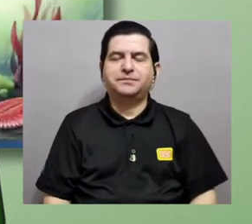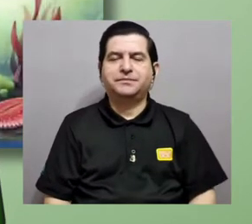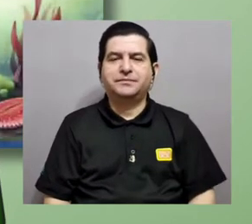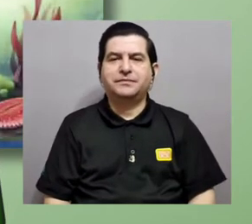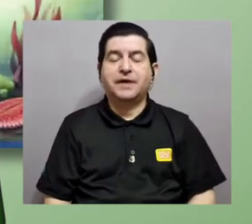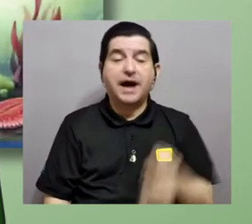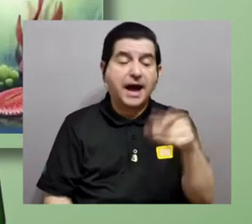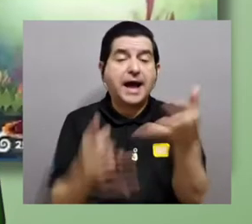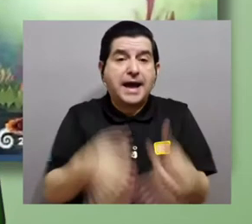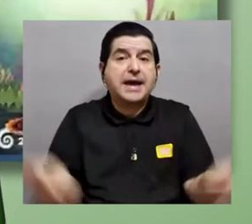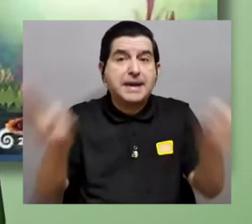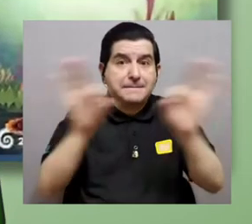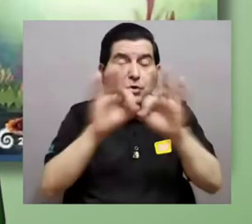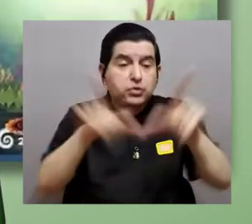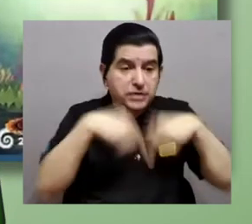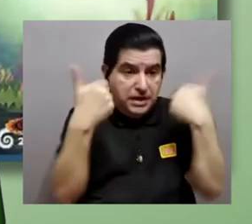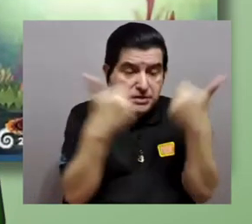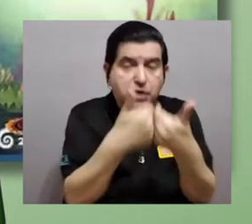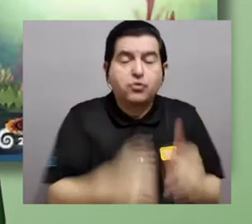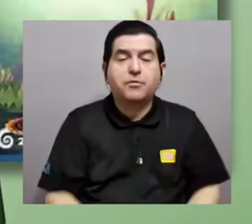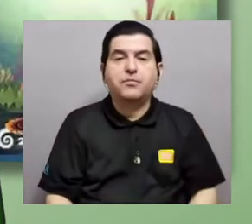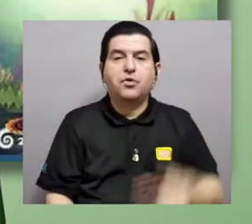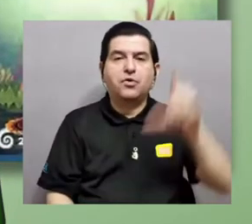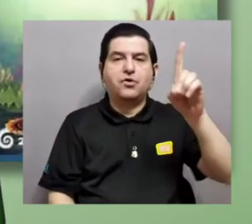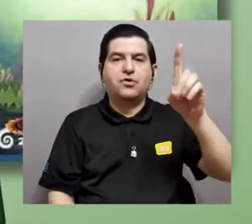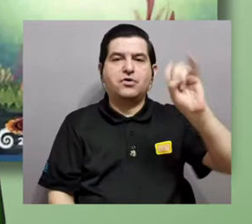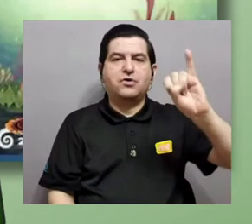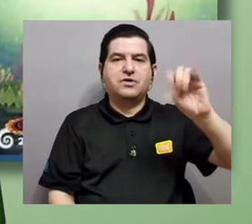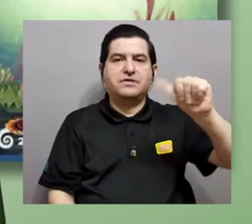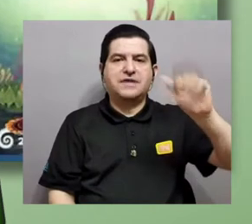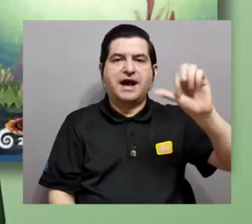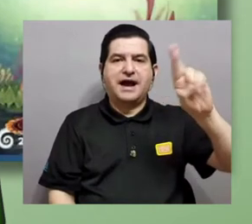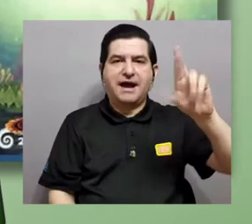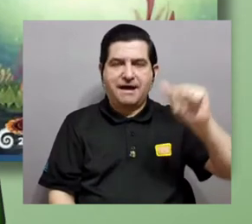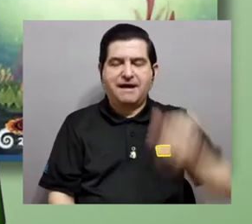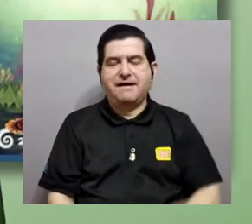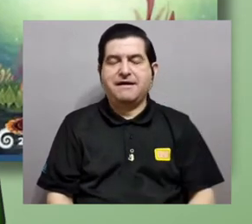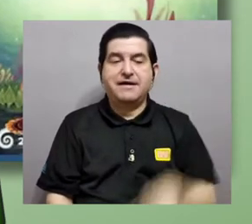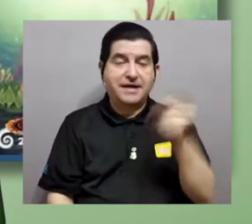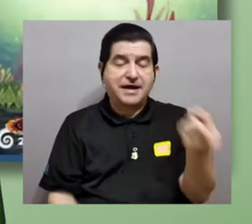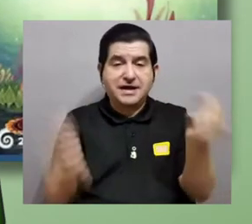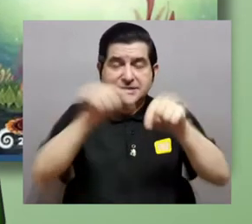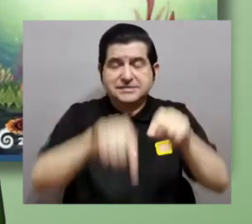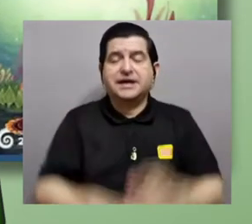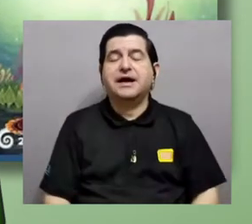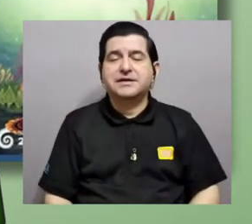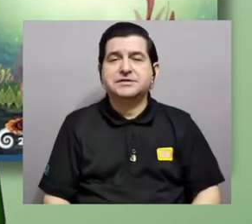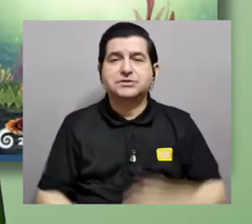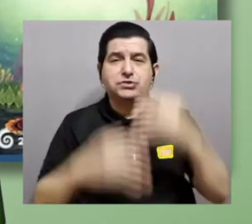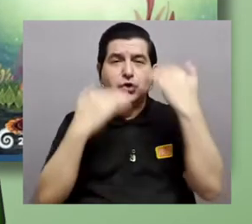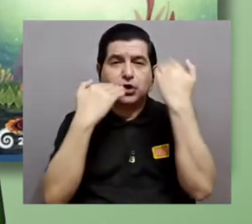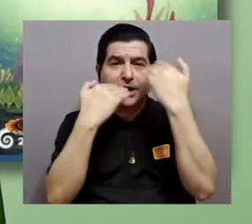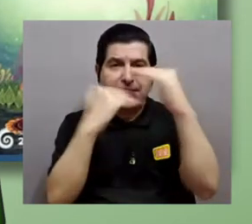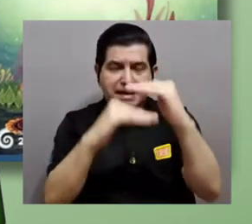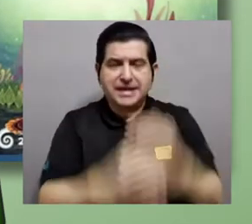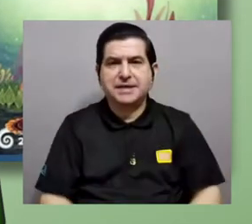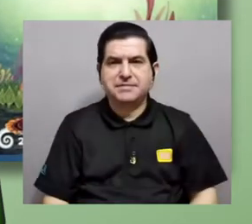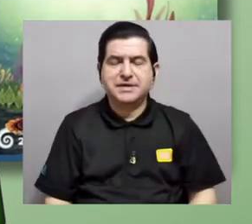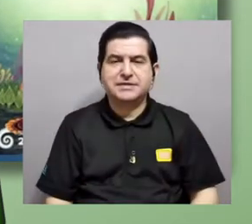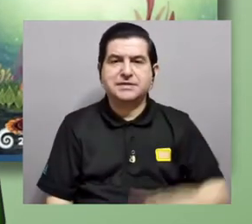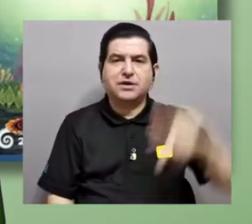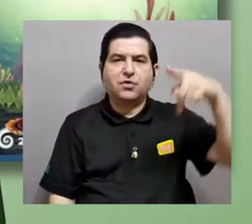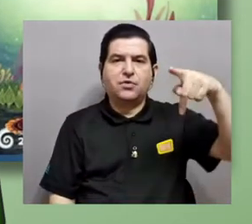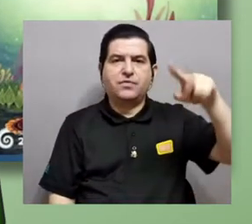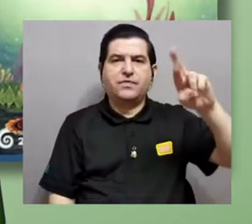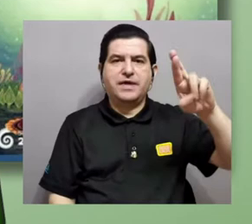Una fauna muy importante en metasodos es la fauna de diacara, que se encuentra en el proterozoico tardío, o sea, en el límite, perdón, entre